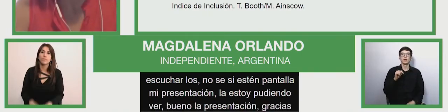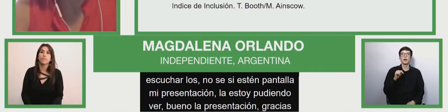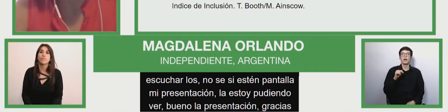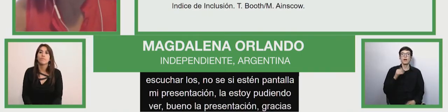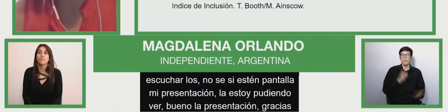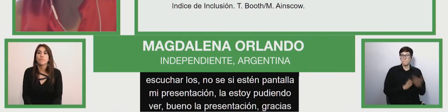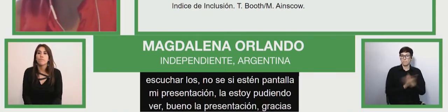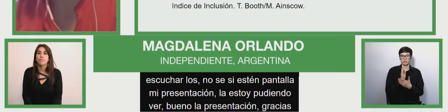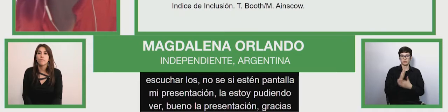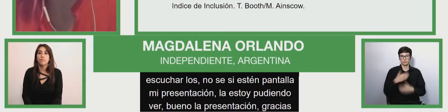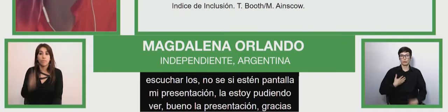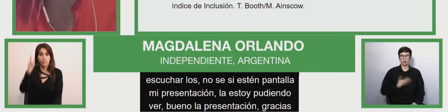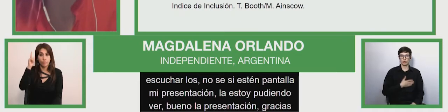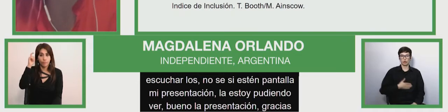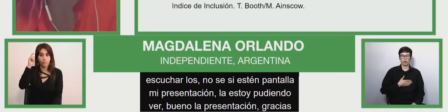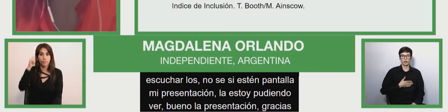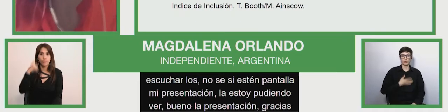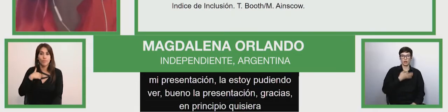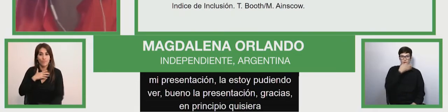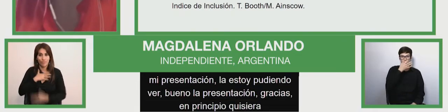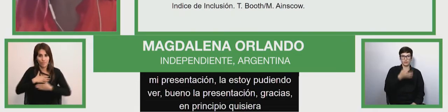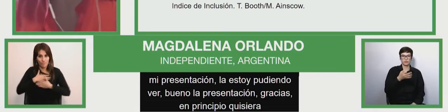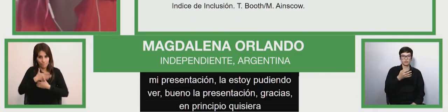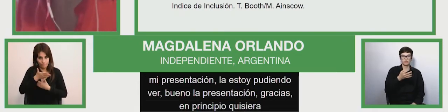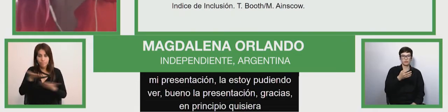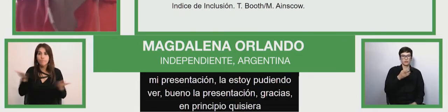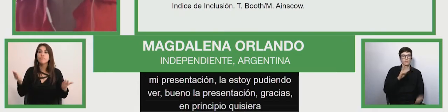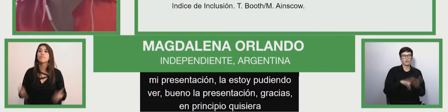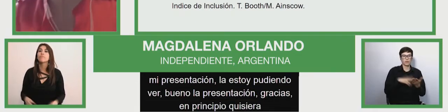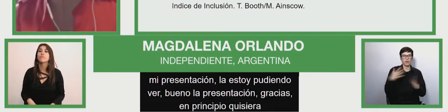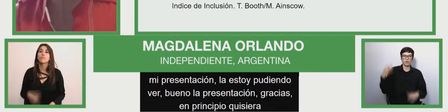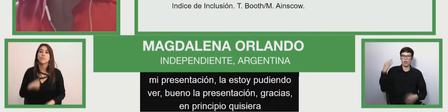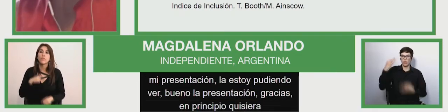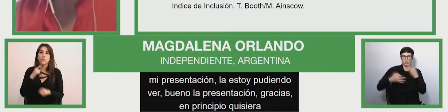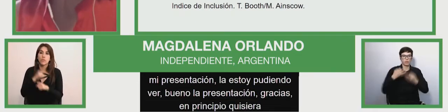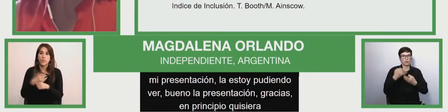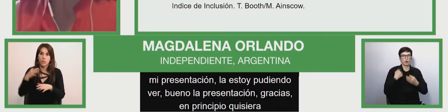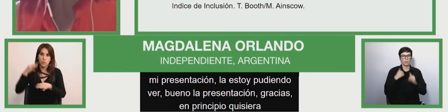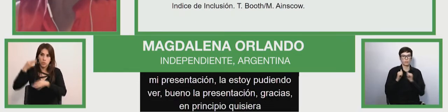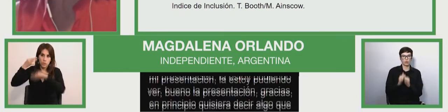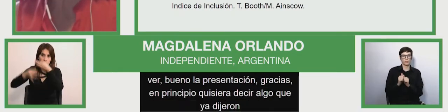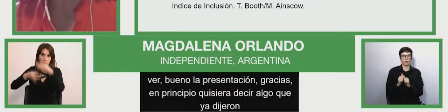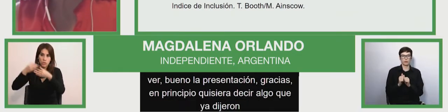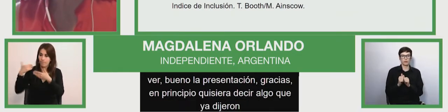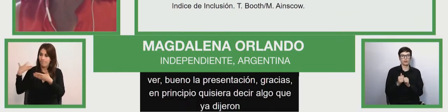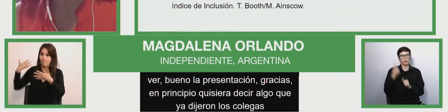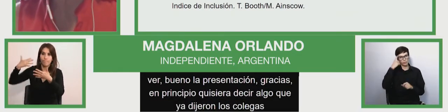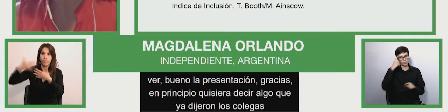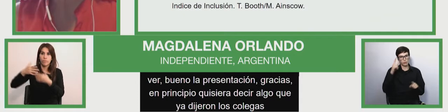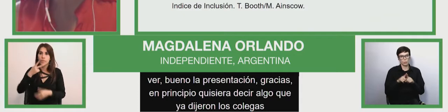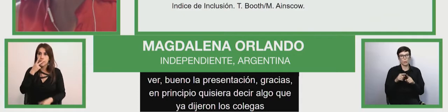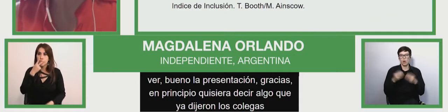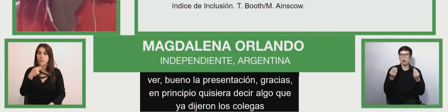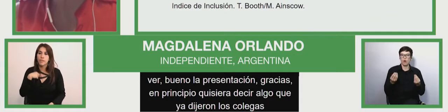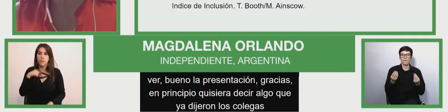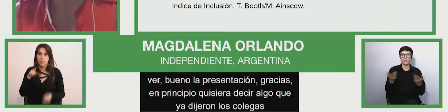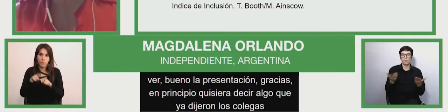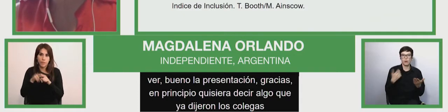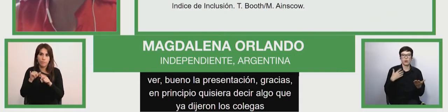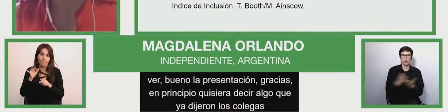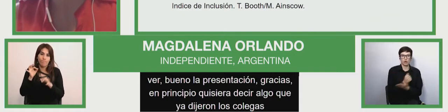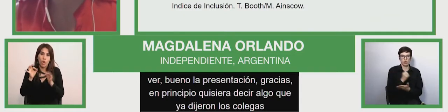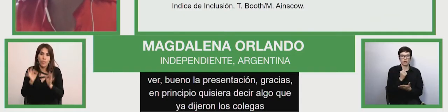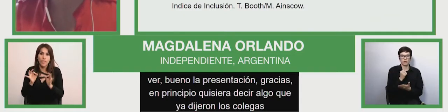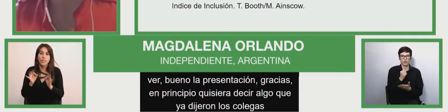quisiera decir algo que ya dijeron mis colegas, pero es bastante obvio que para poder llevar adelante